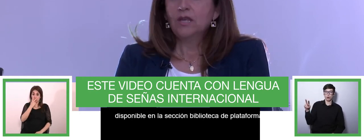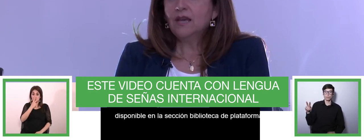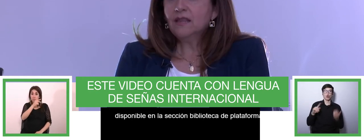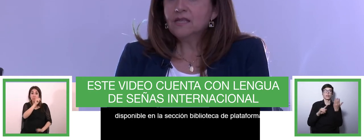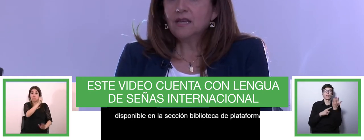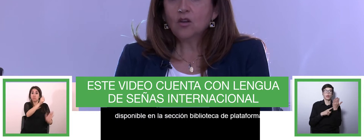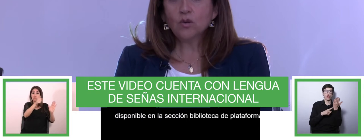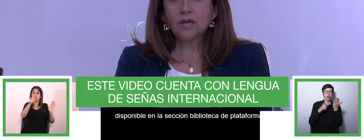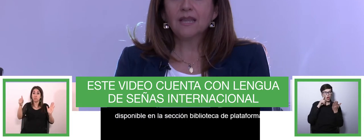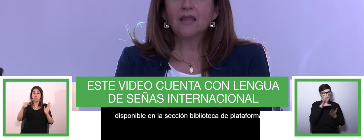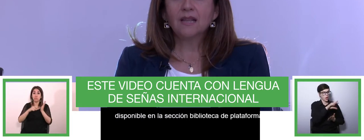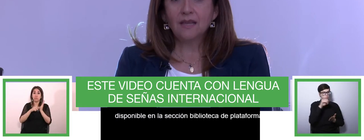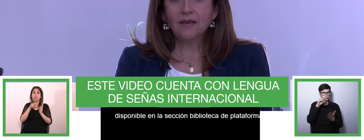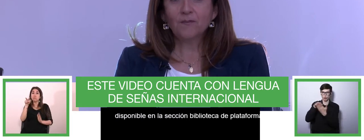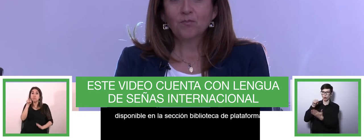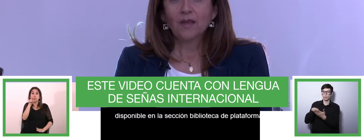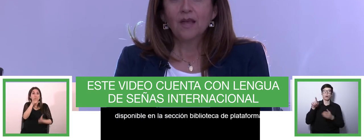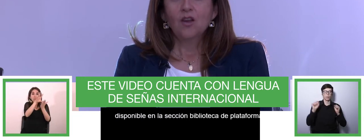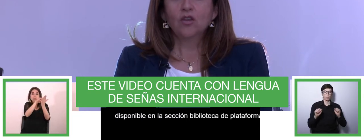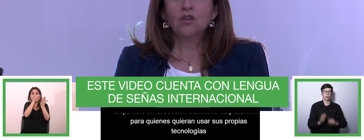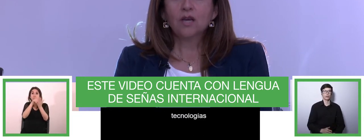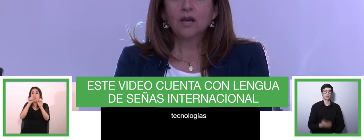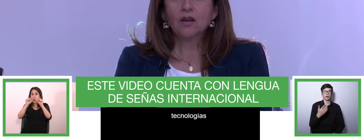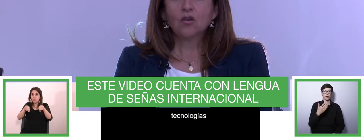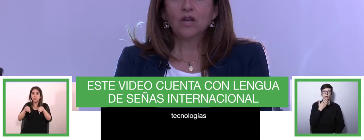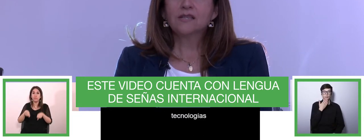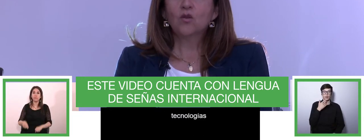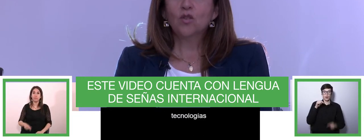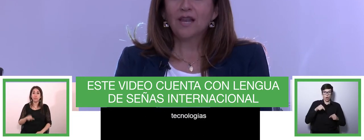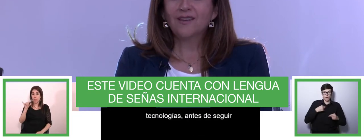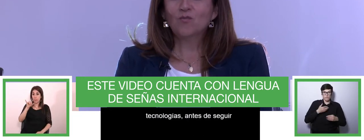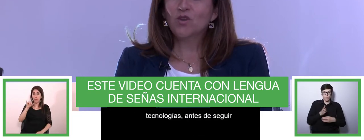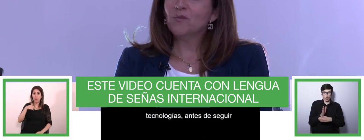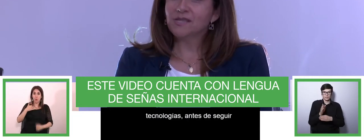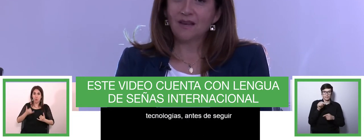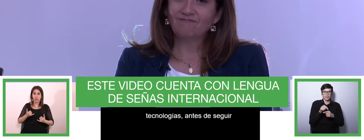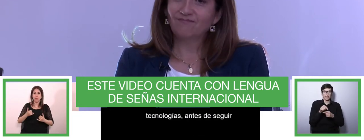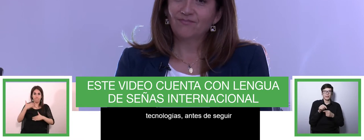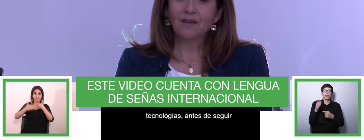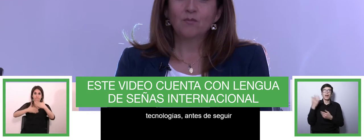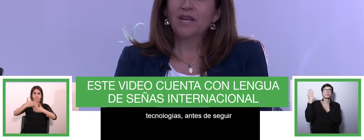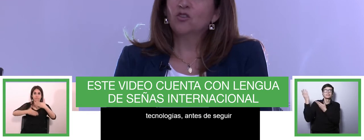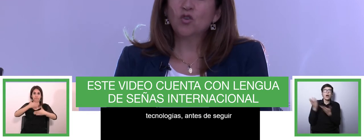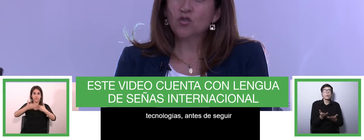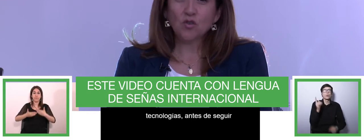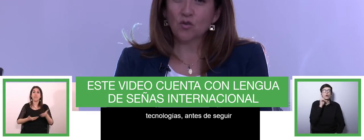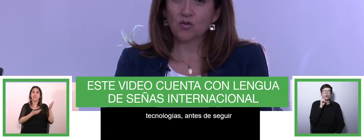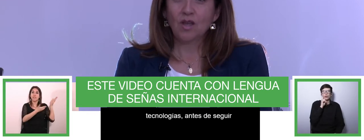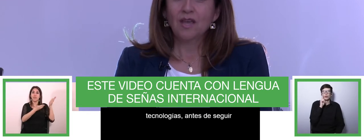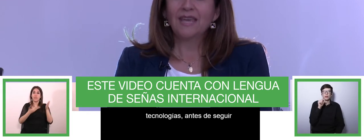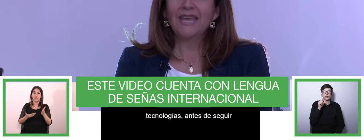Bueno, y antes de seguir con nuestra agenda del día, los quiero dejar con el saludo de alguien muy especial, para todos